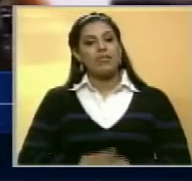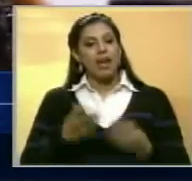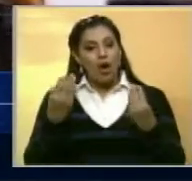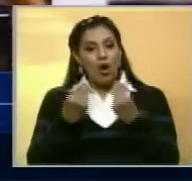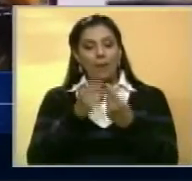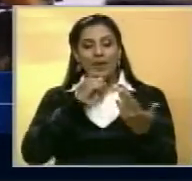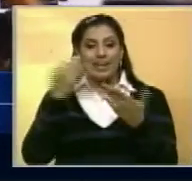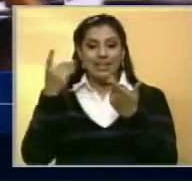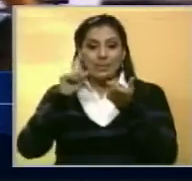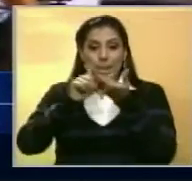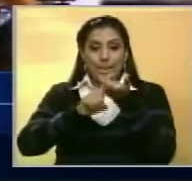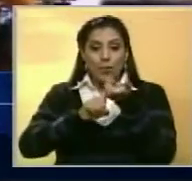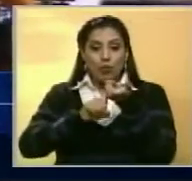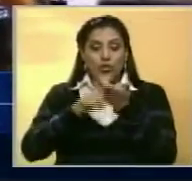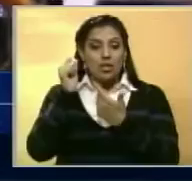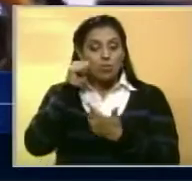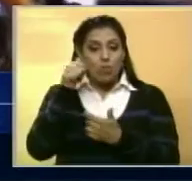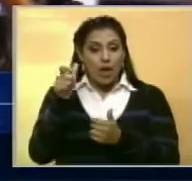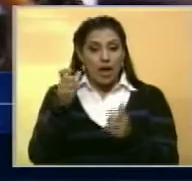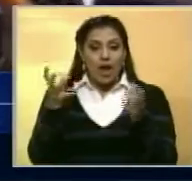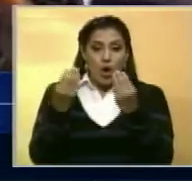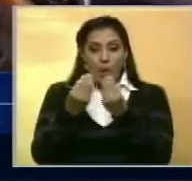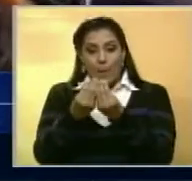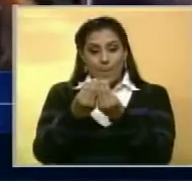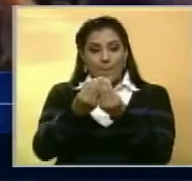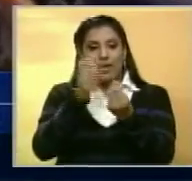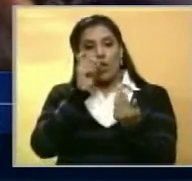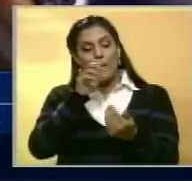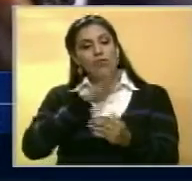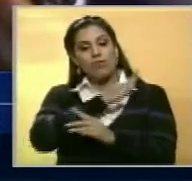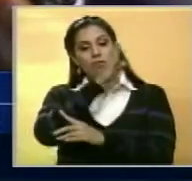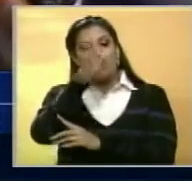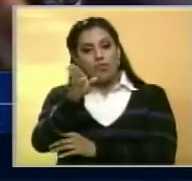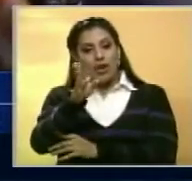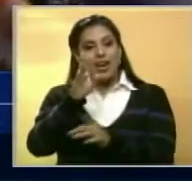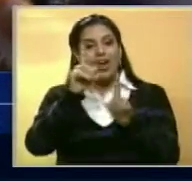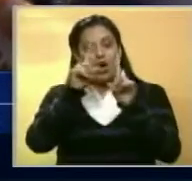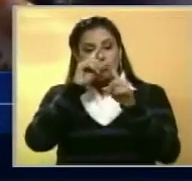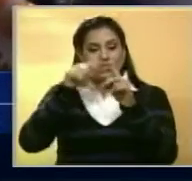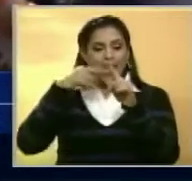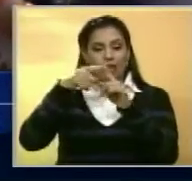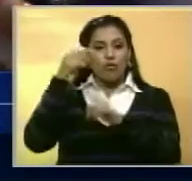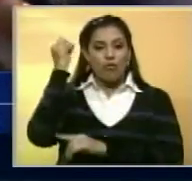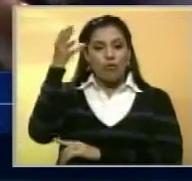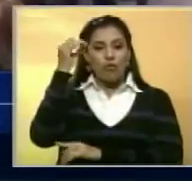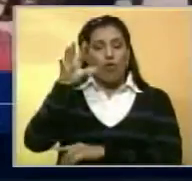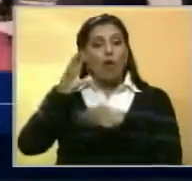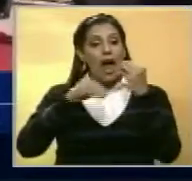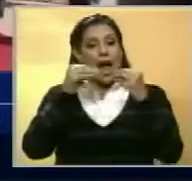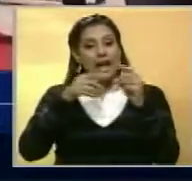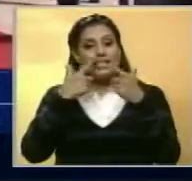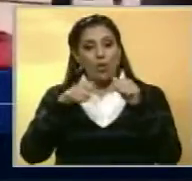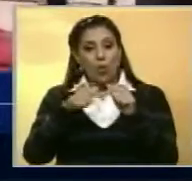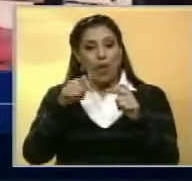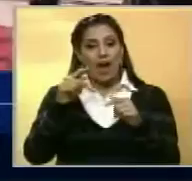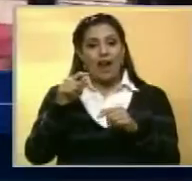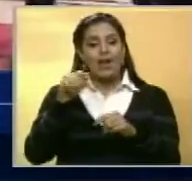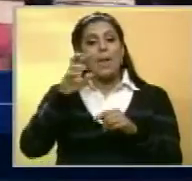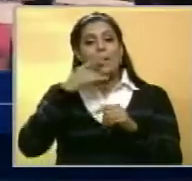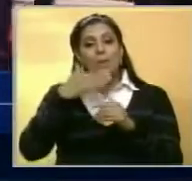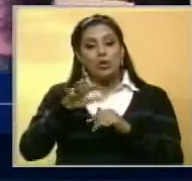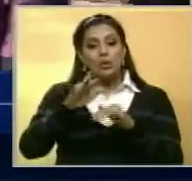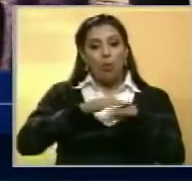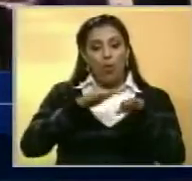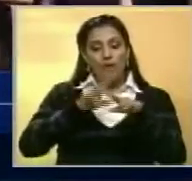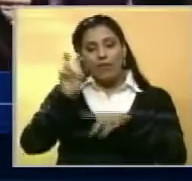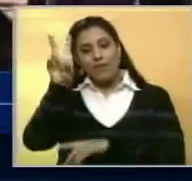Acompañado por su esposo, la primera dama, Juliana Aguada, Macri asistirá a la onceava edición del foro a realizarse en Medellín entre el próximo